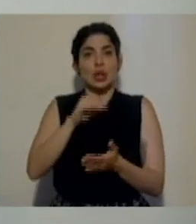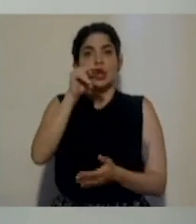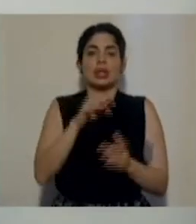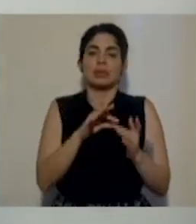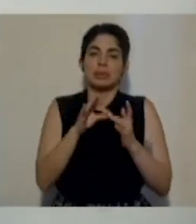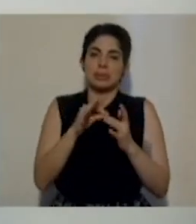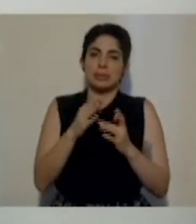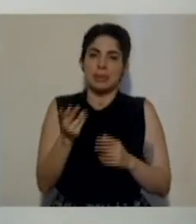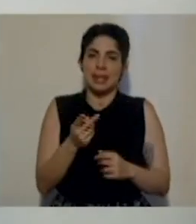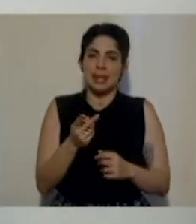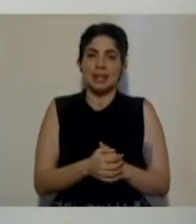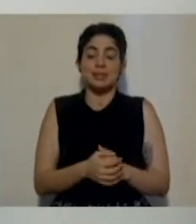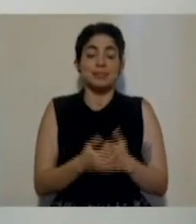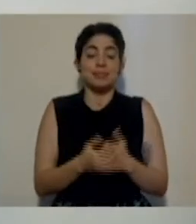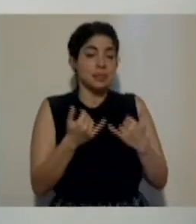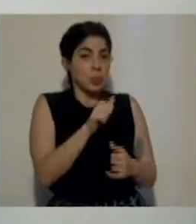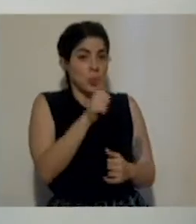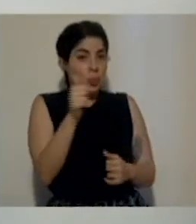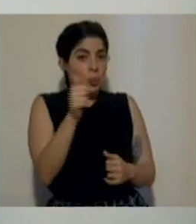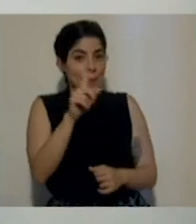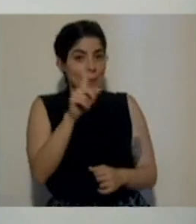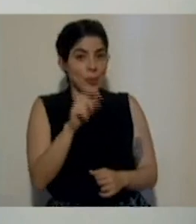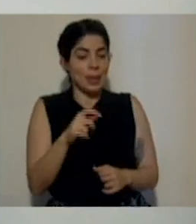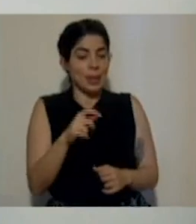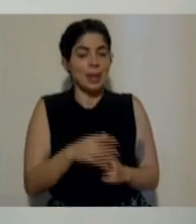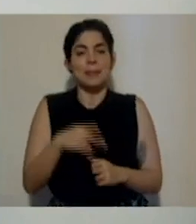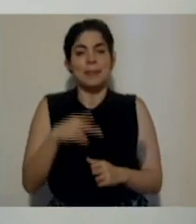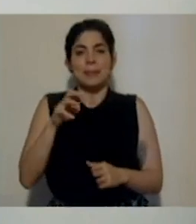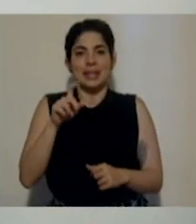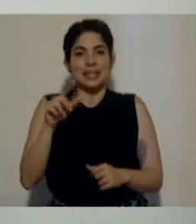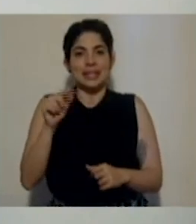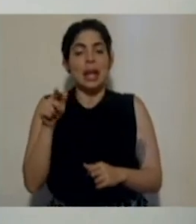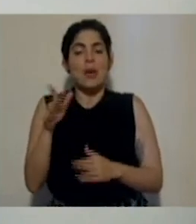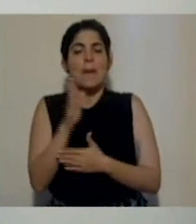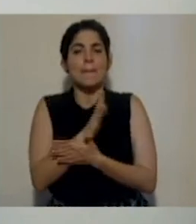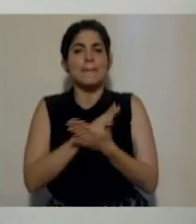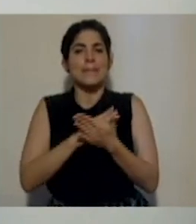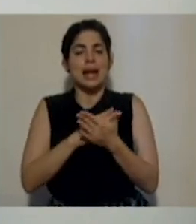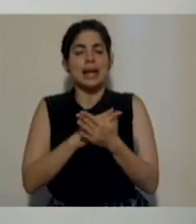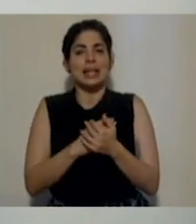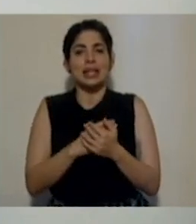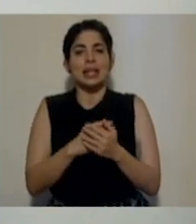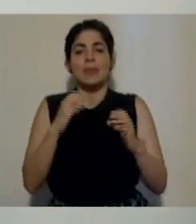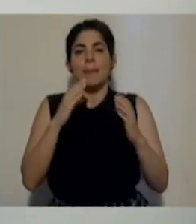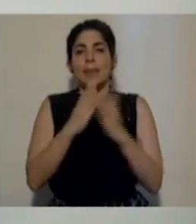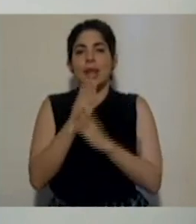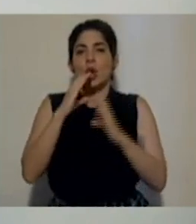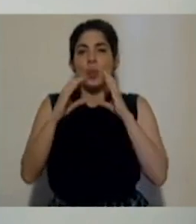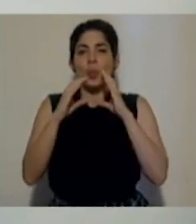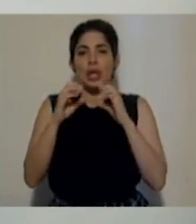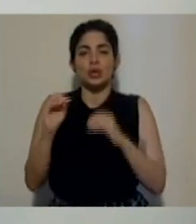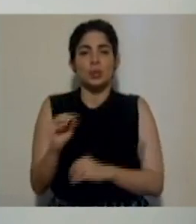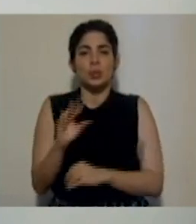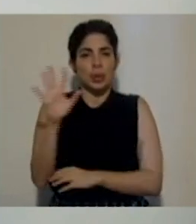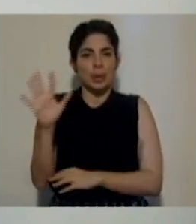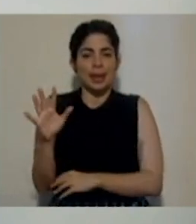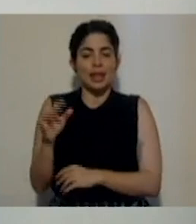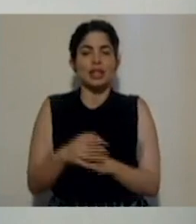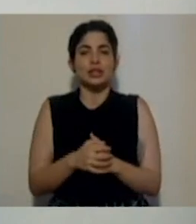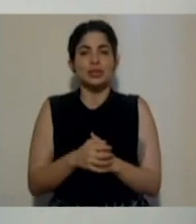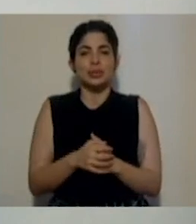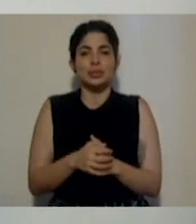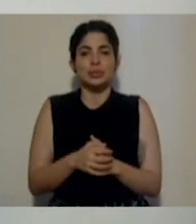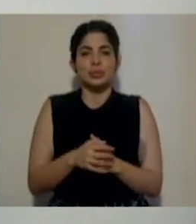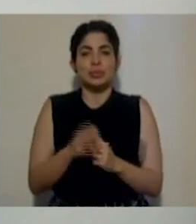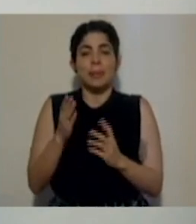Tenemos la siguiente pregunta, doña Priscila Herrera, por parte del medio de comunicación Multimedios. El medio